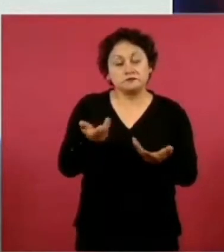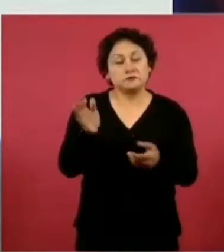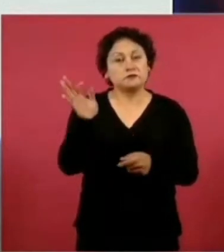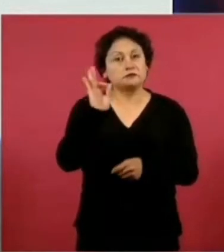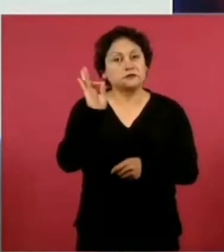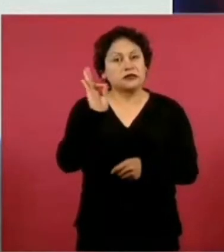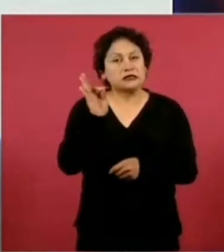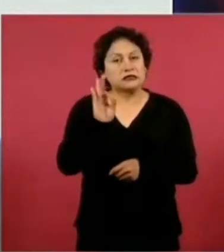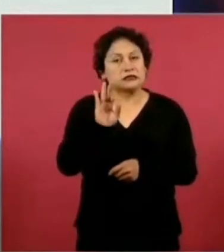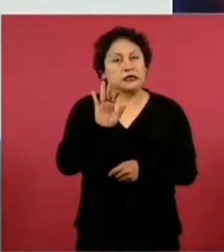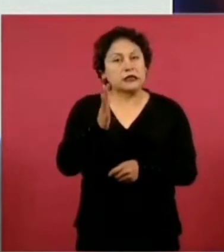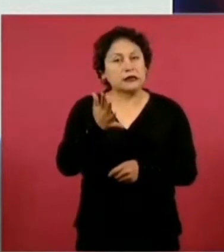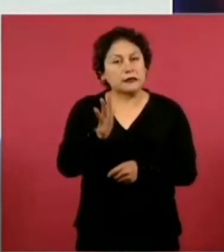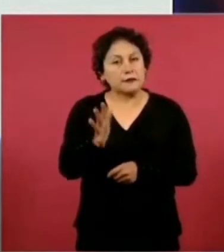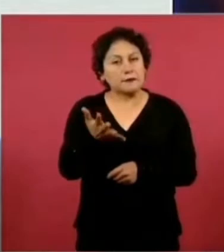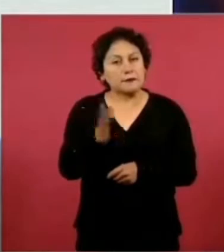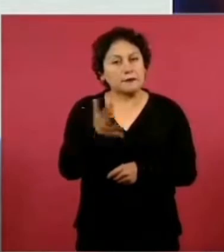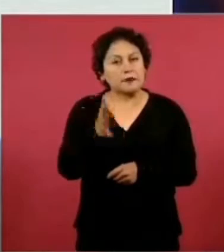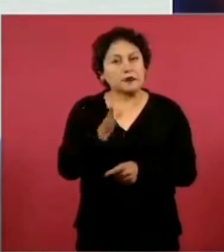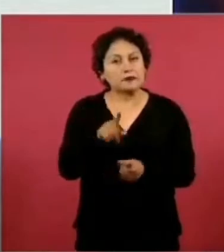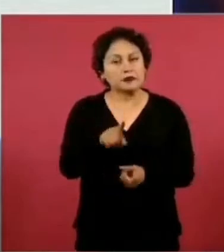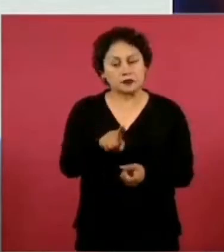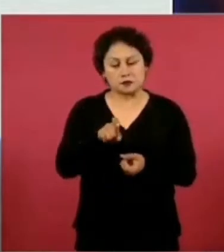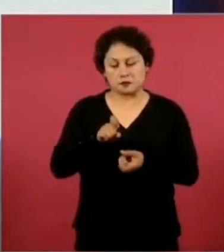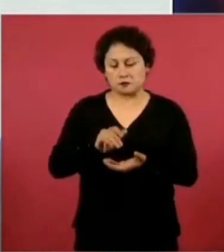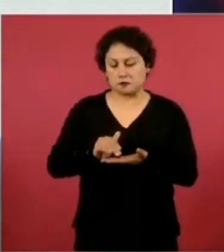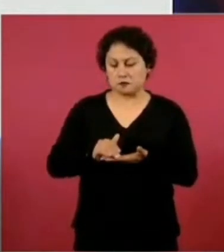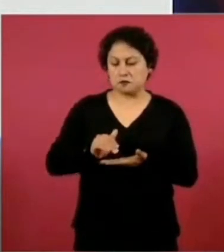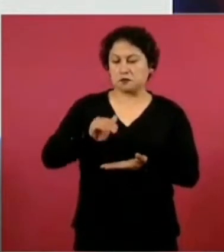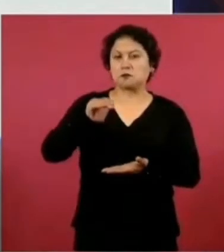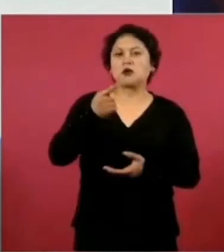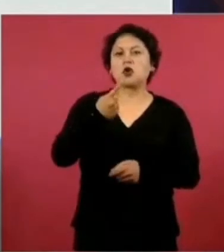de más de 11 por ciento.